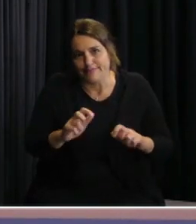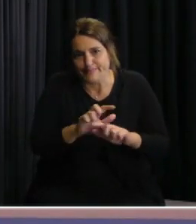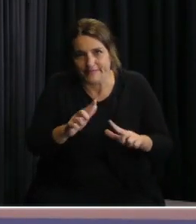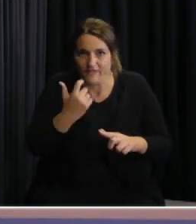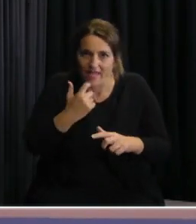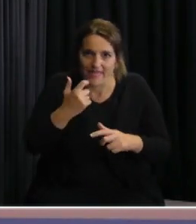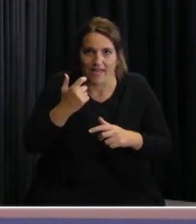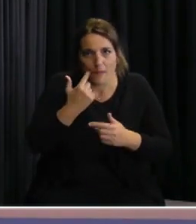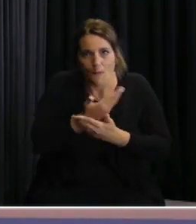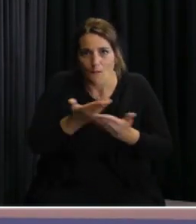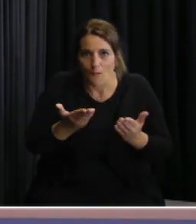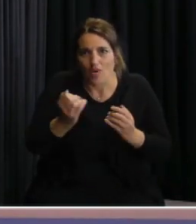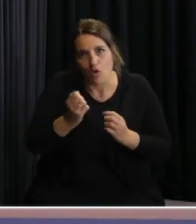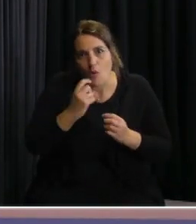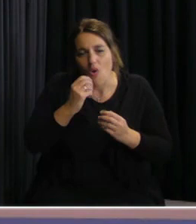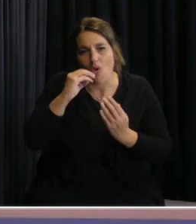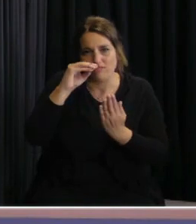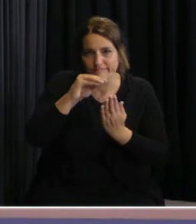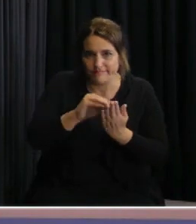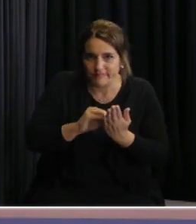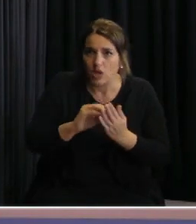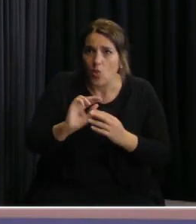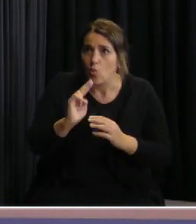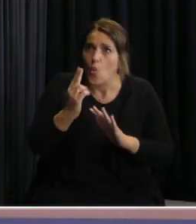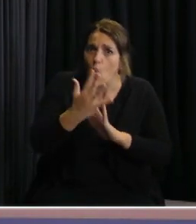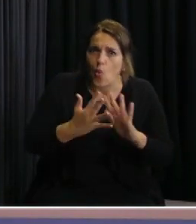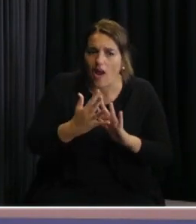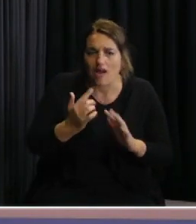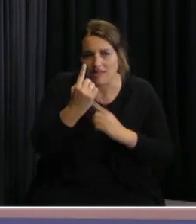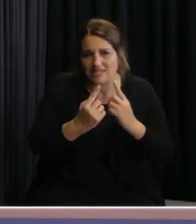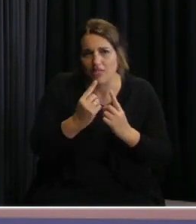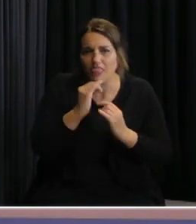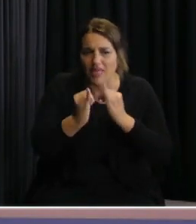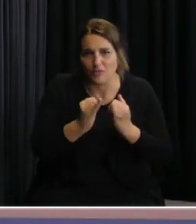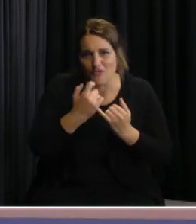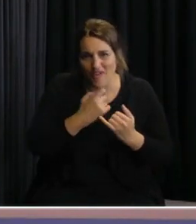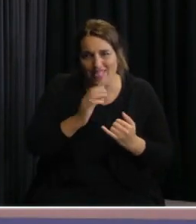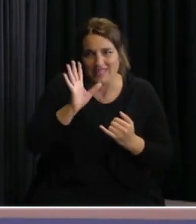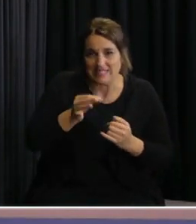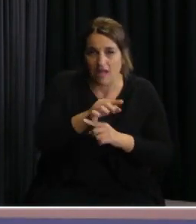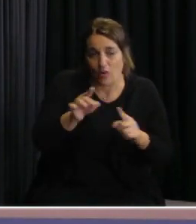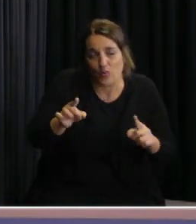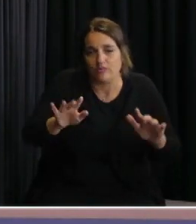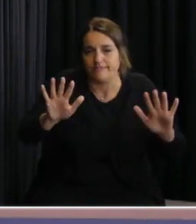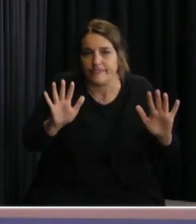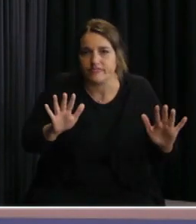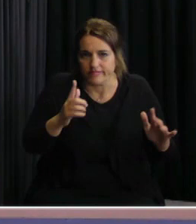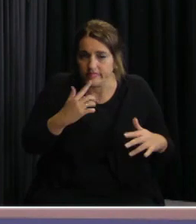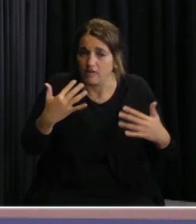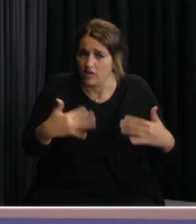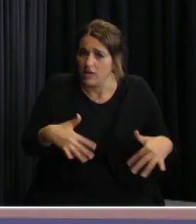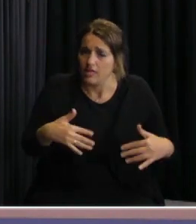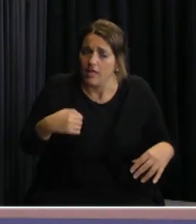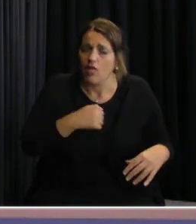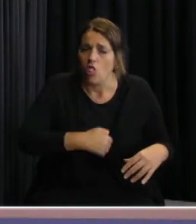Del Uruguay que a veces no vemos, pero que es un dato de la realidad y que mucho nos duele,